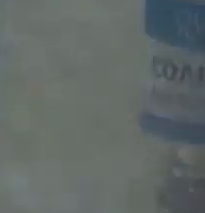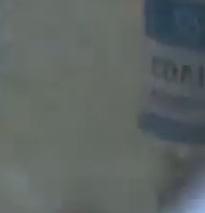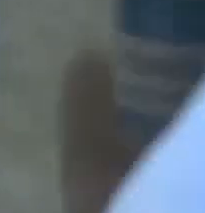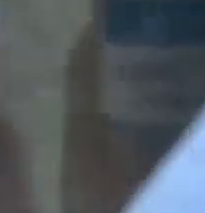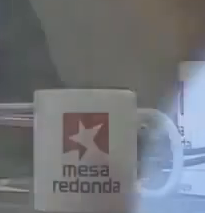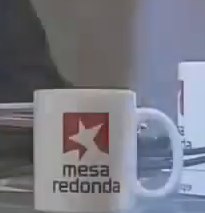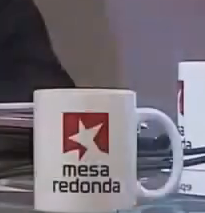Gisela